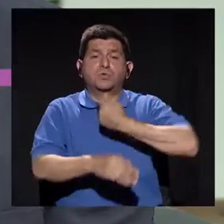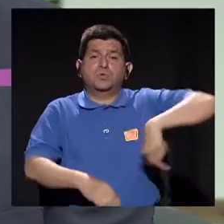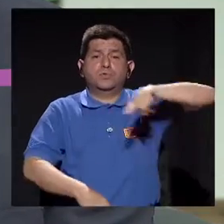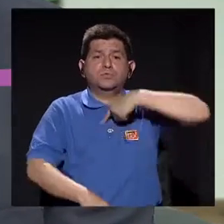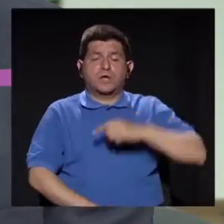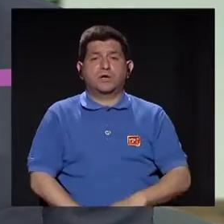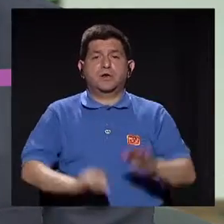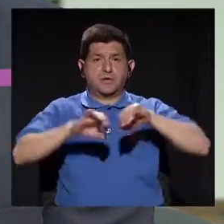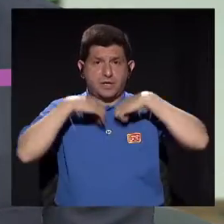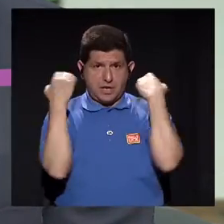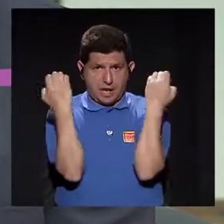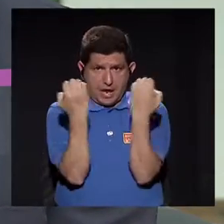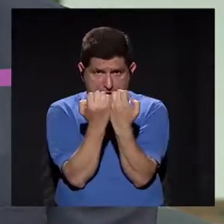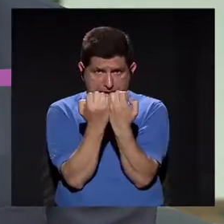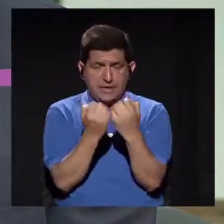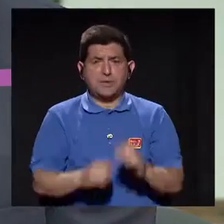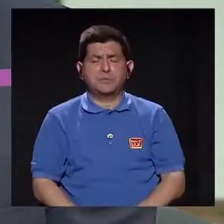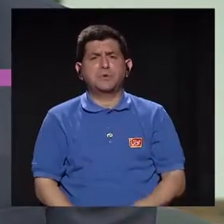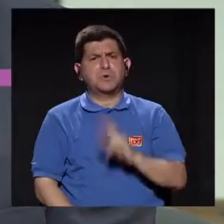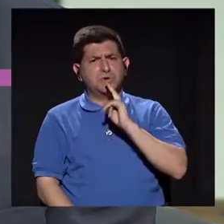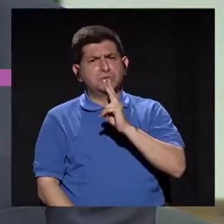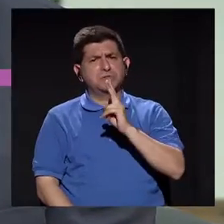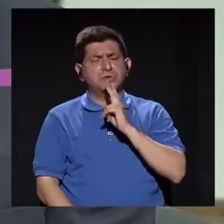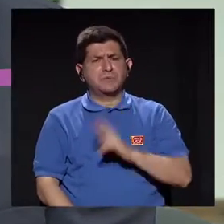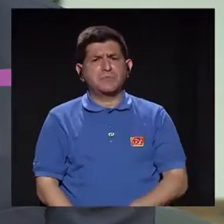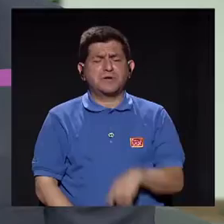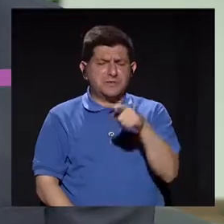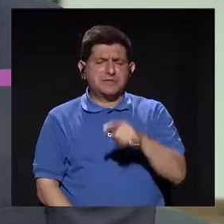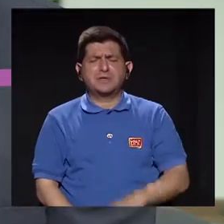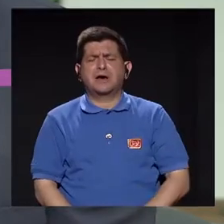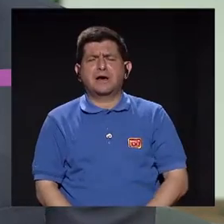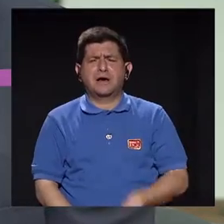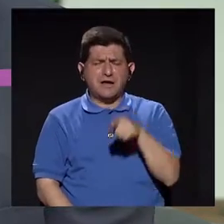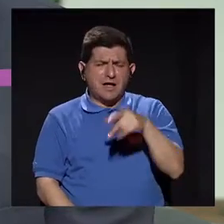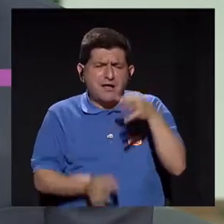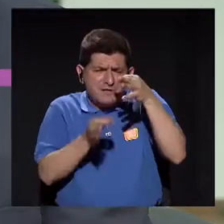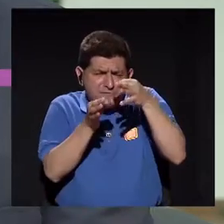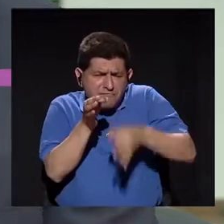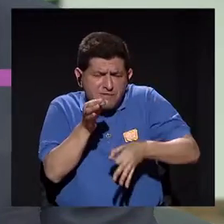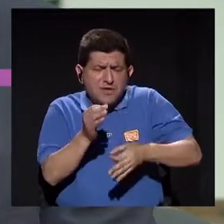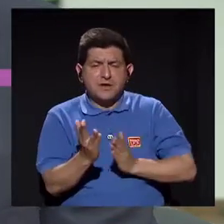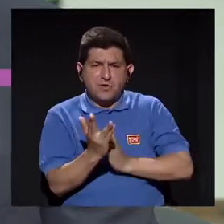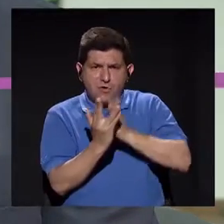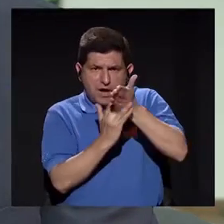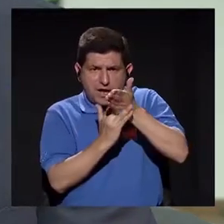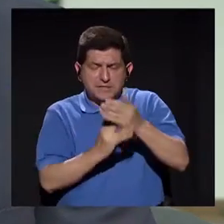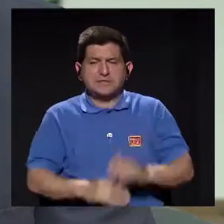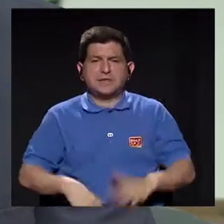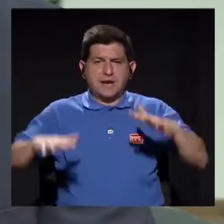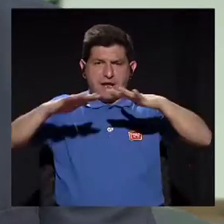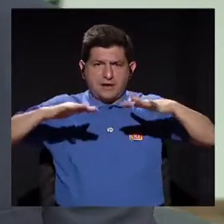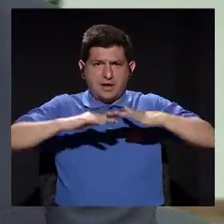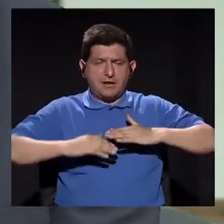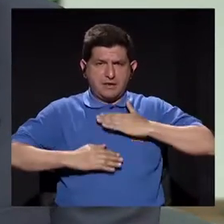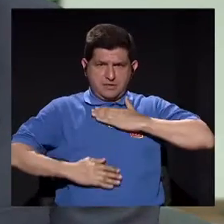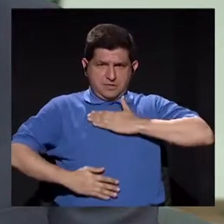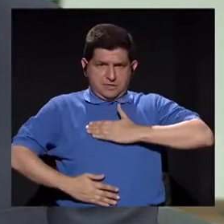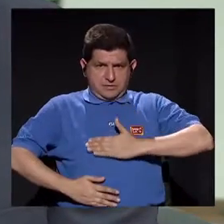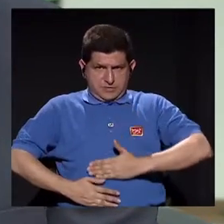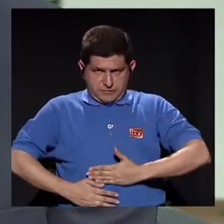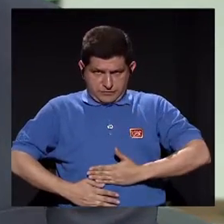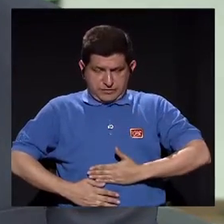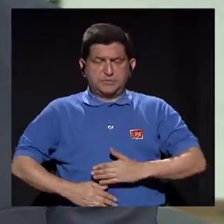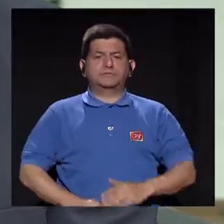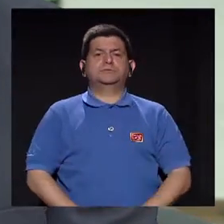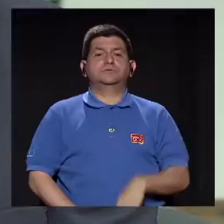utilizamos con equipos que son realmente muy finos para ingresar a la cavidad peritoneal, a la